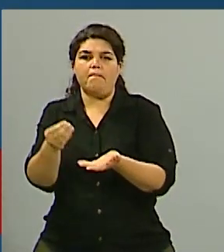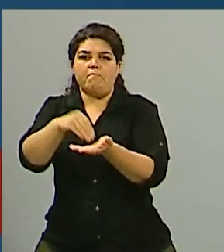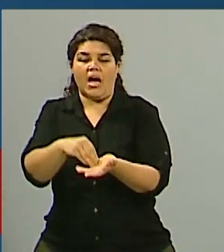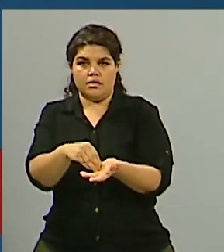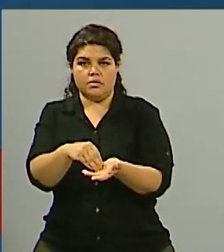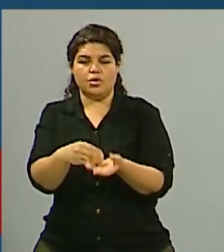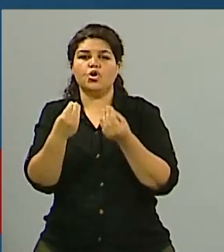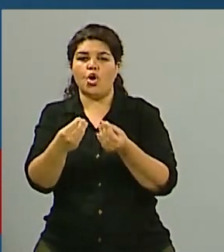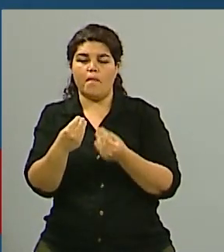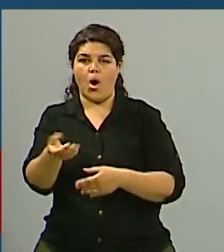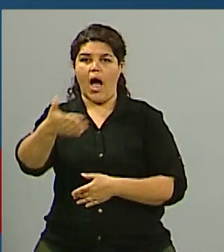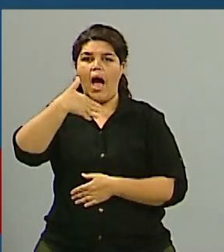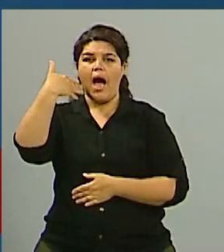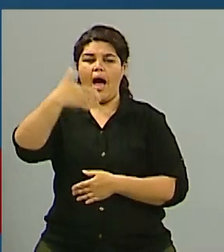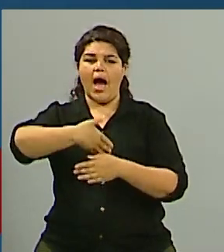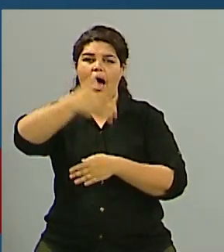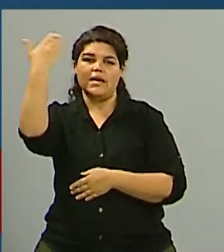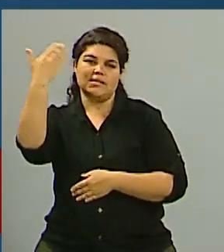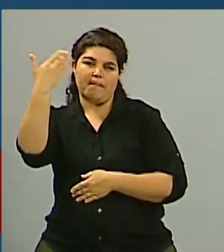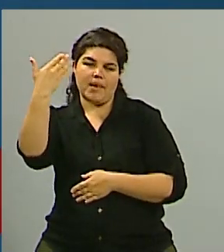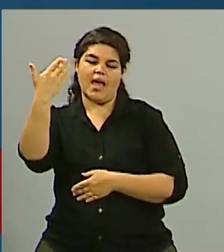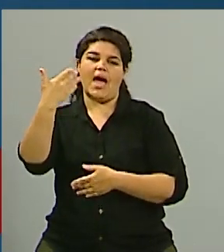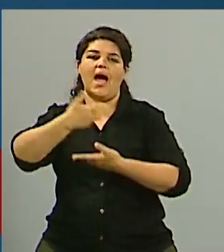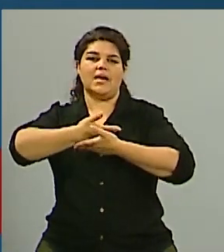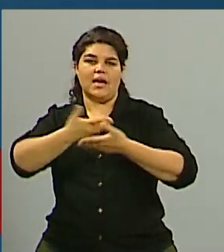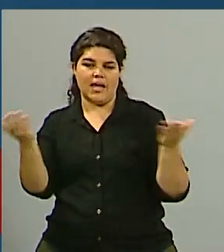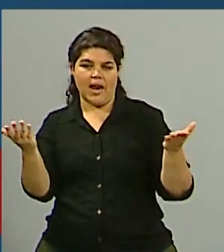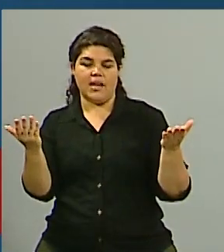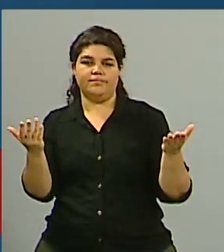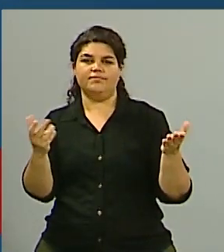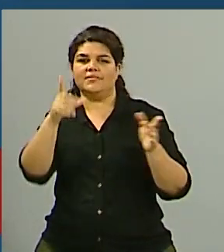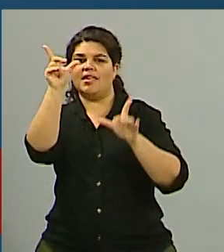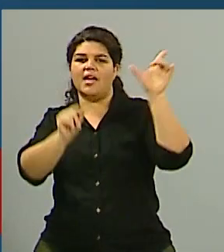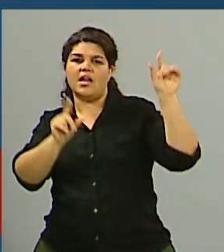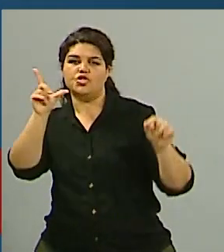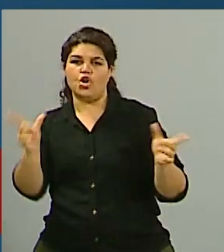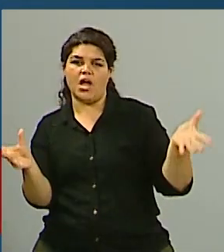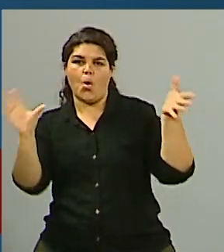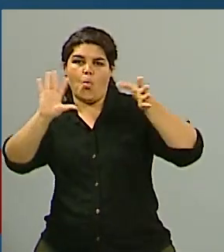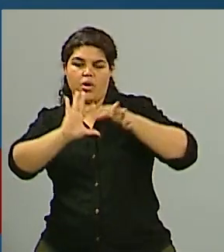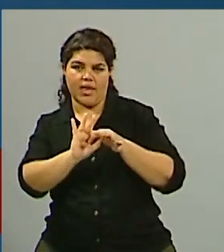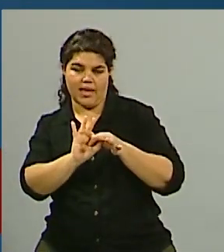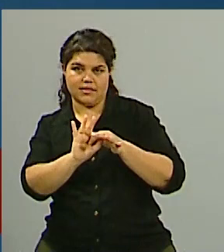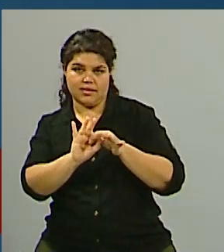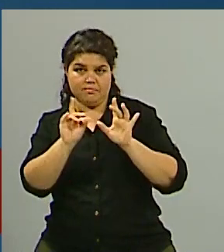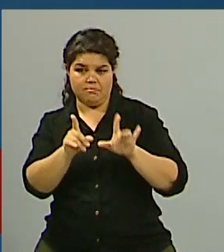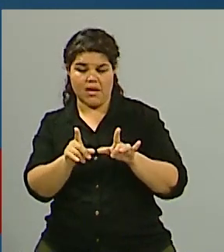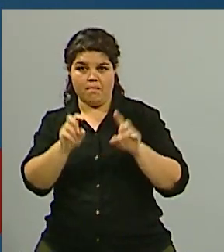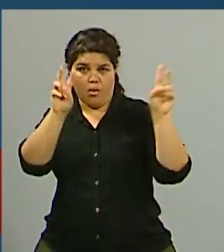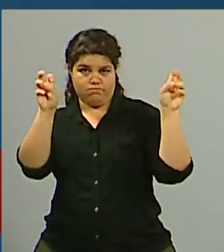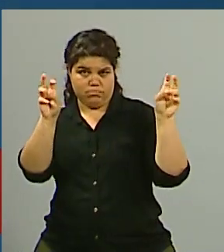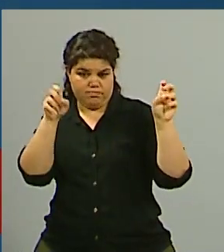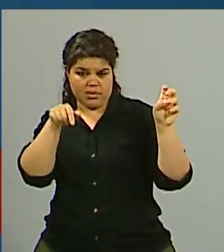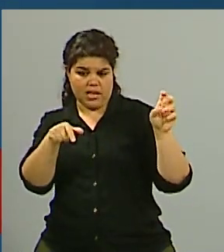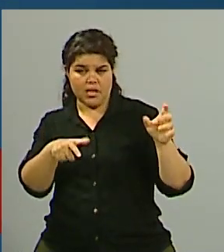Naciones Unidas, y esta ocasión hemos tenido la posibilidad de participar en la reunión